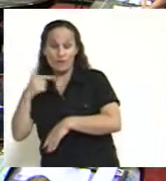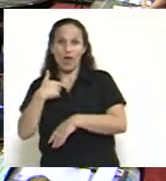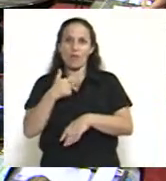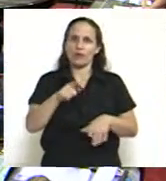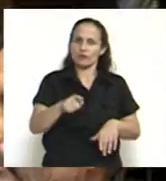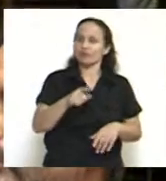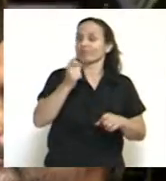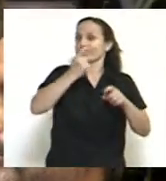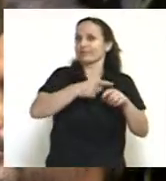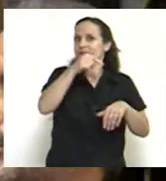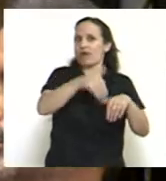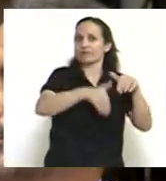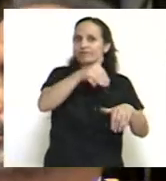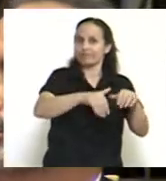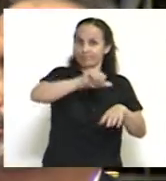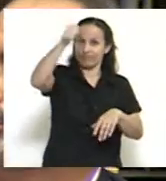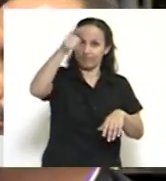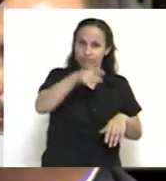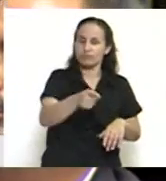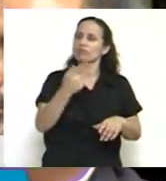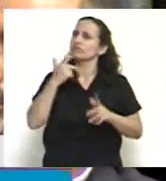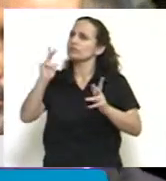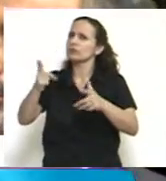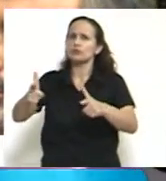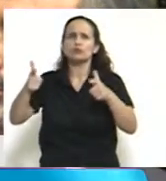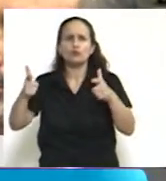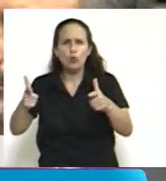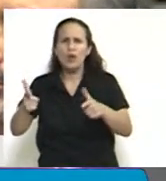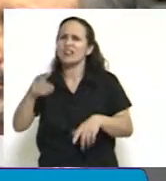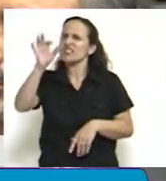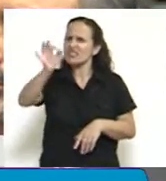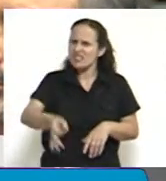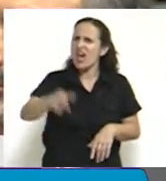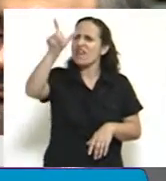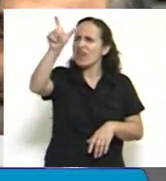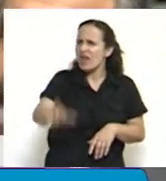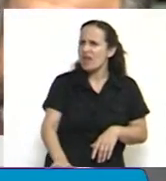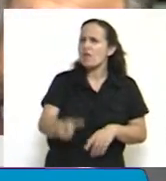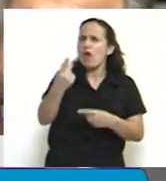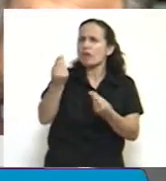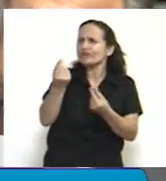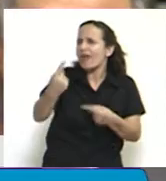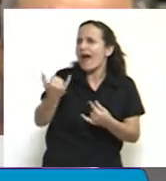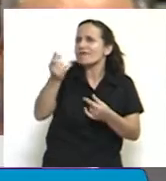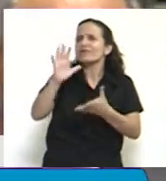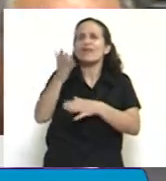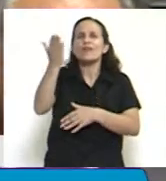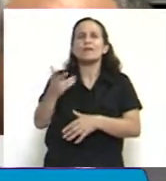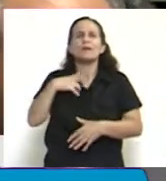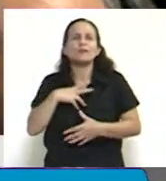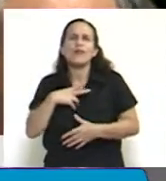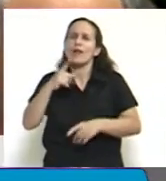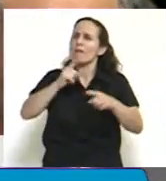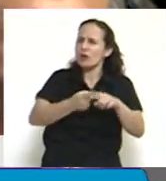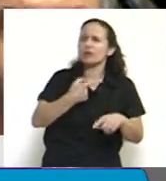triunfo electoral. Desearle a usted mucha suerte, sabemos de sus calidades personales y políticas y sabemos que